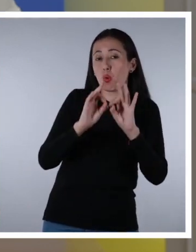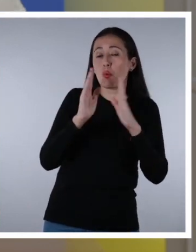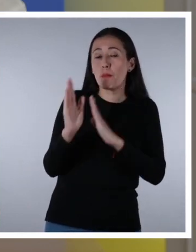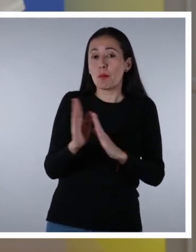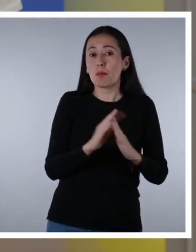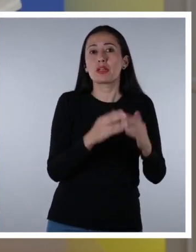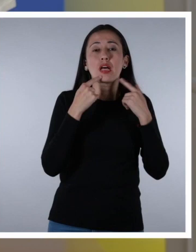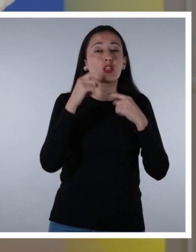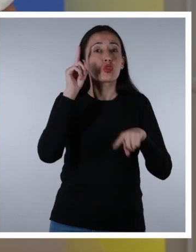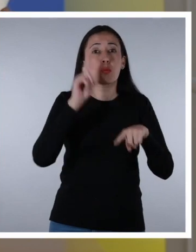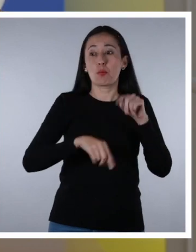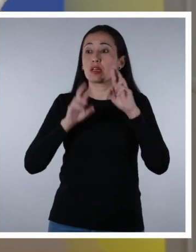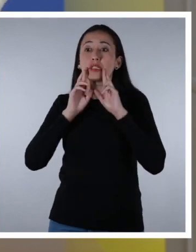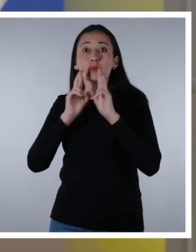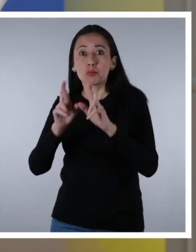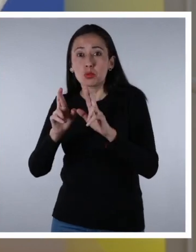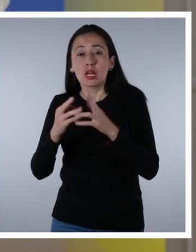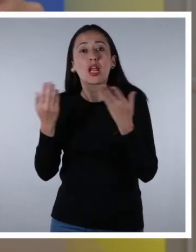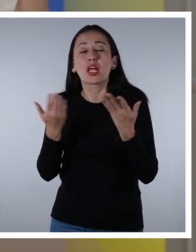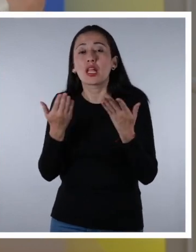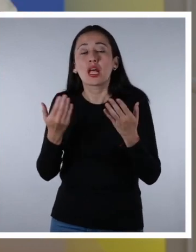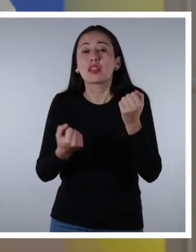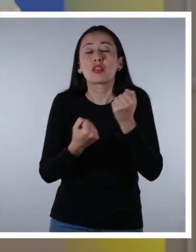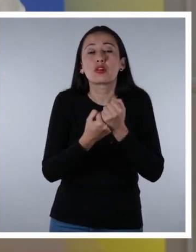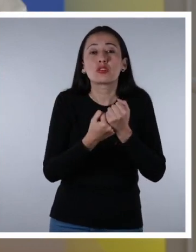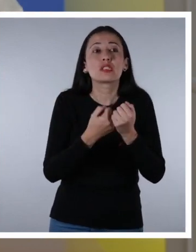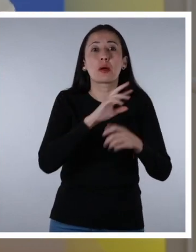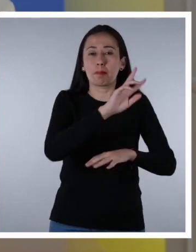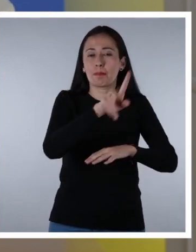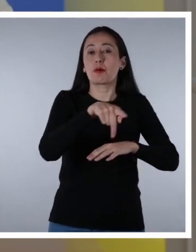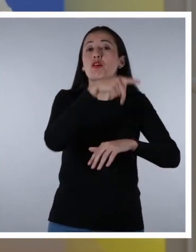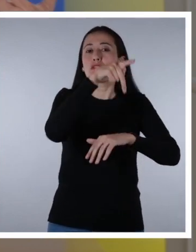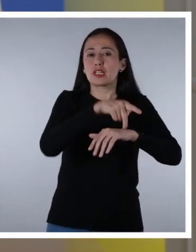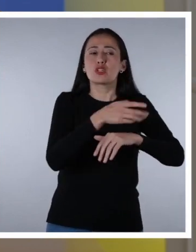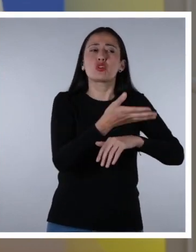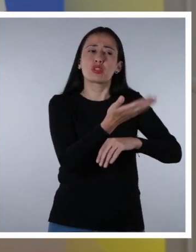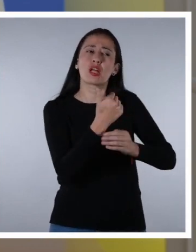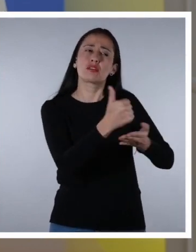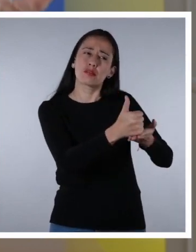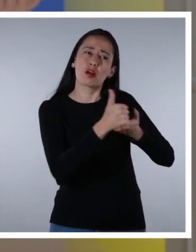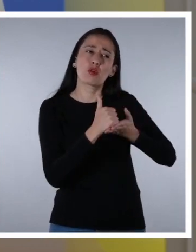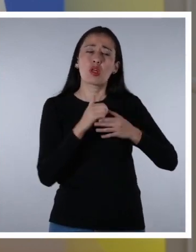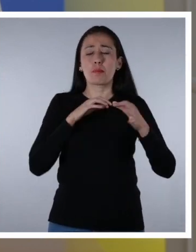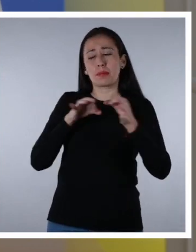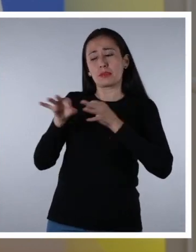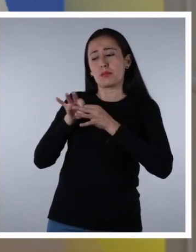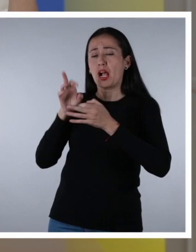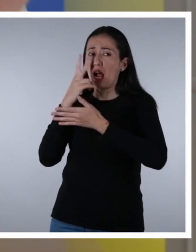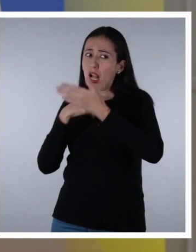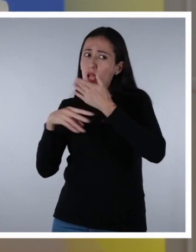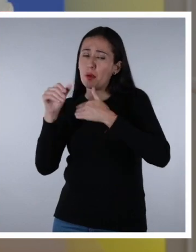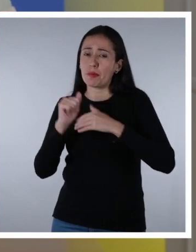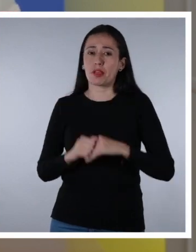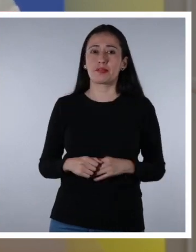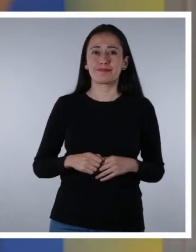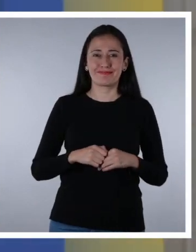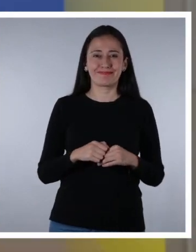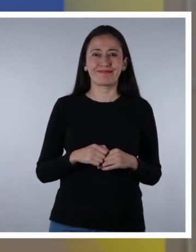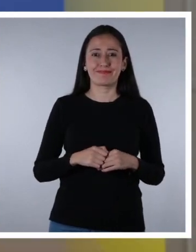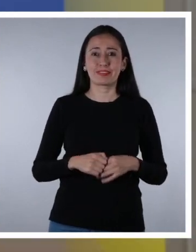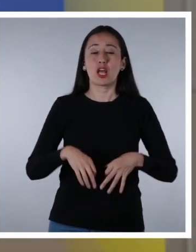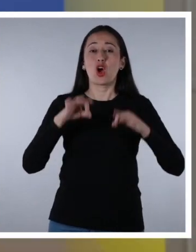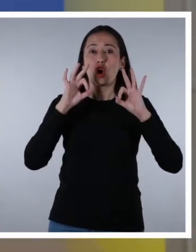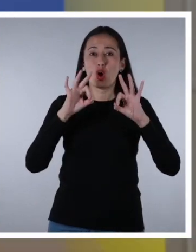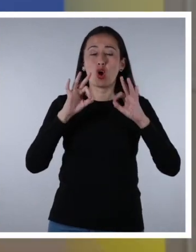capacidad de responder, siempre existe la opción de apoyarse en profesionales que nos ayuden a abordar estos temas con precisión.